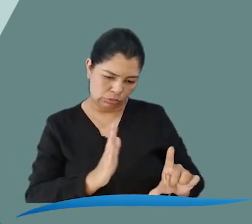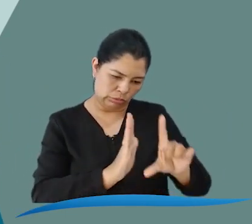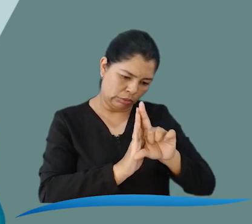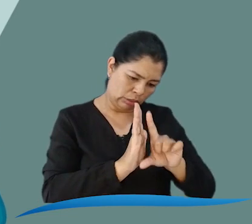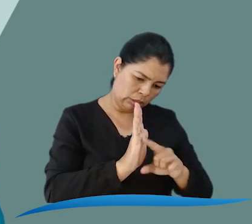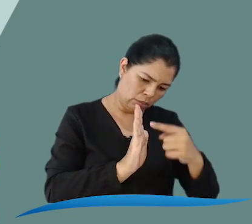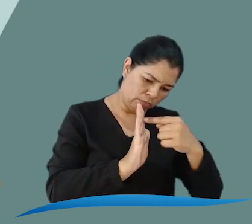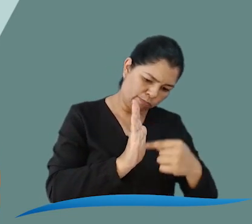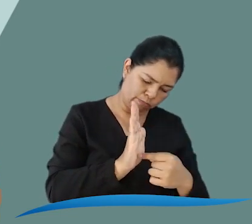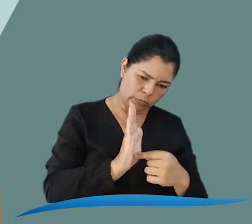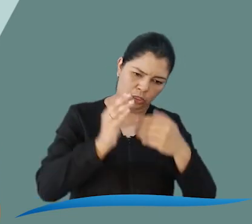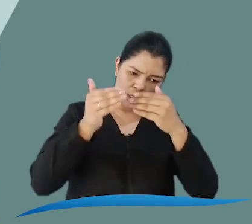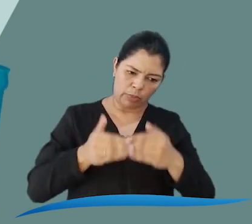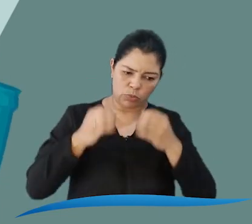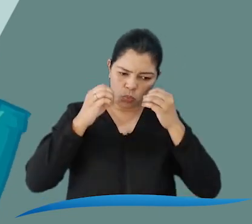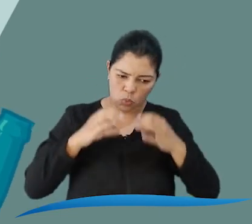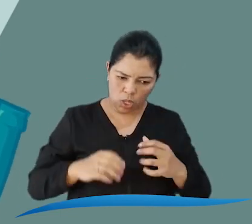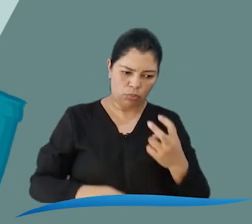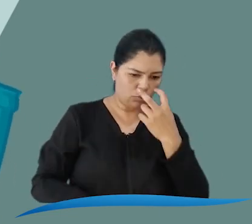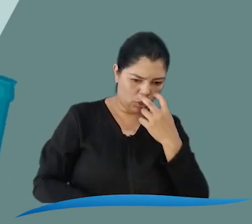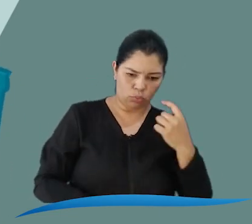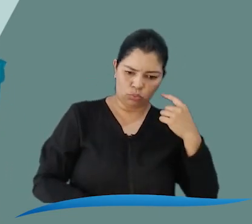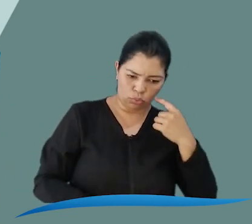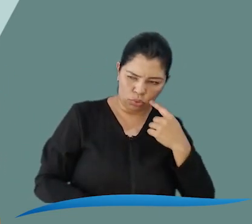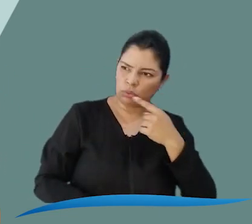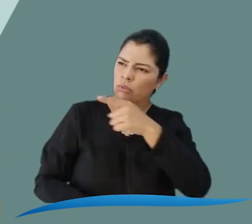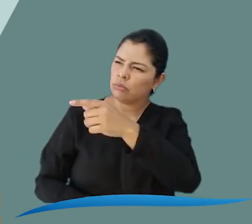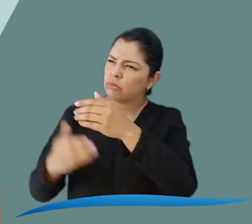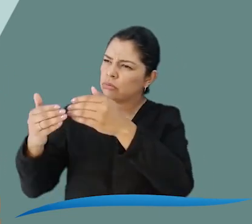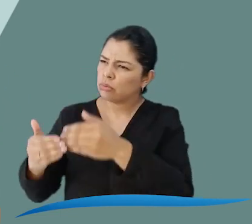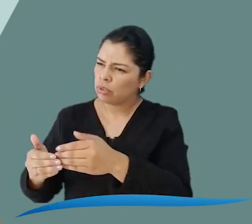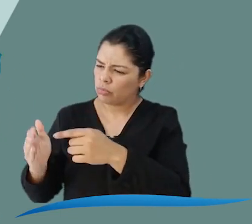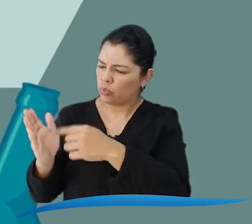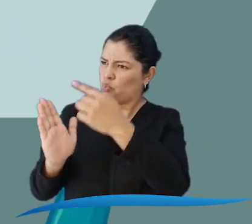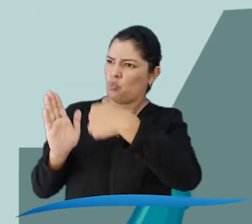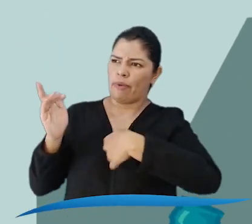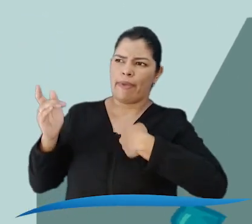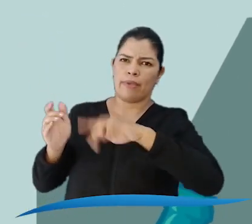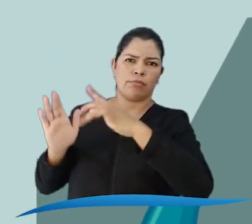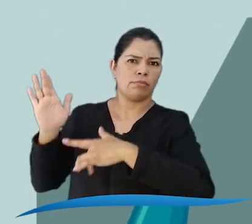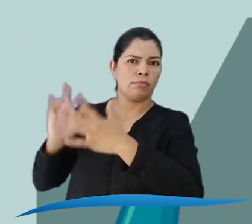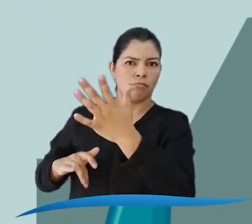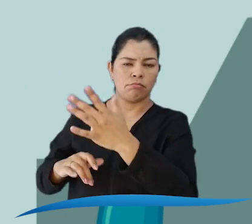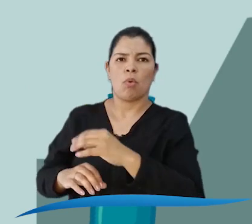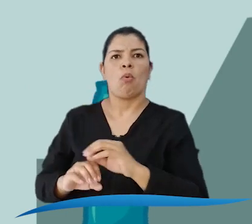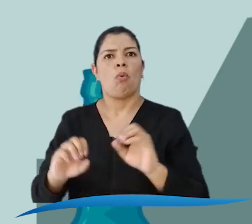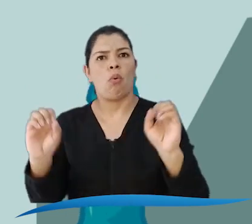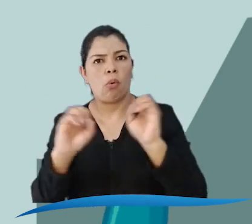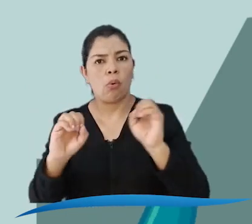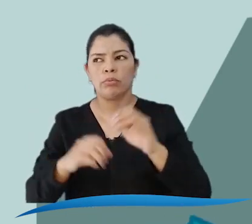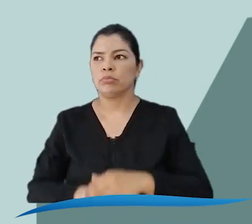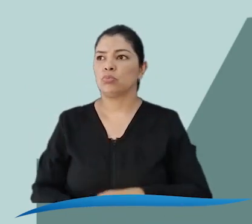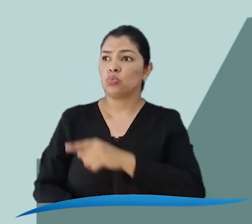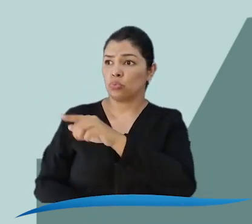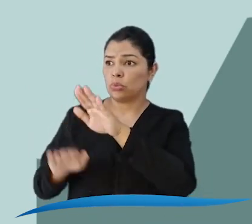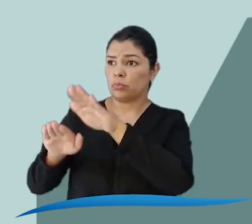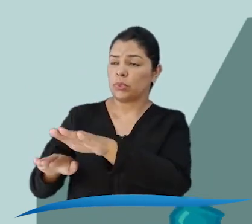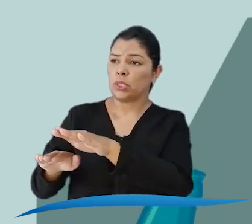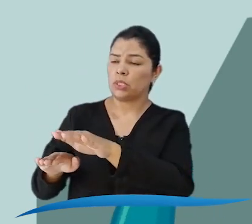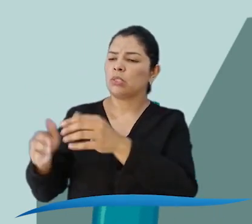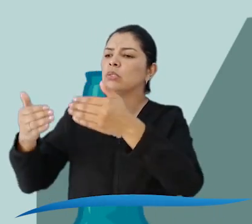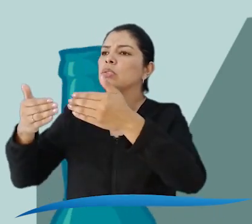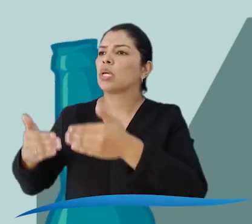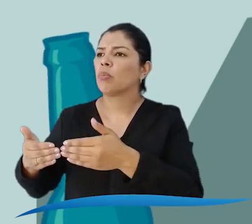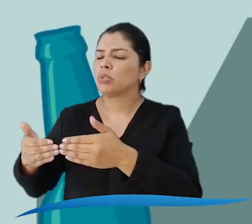categorías de discapacidad que no se encuentran contempladas por la normatividad? ¿O representantes de la sociedad civil del